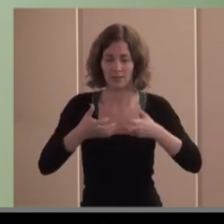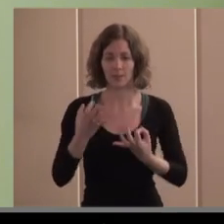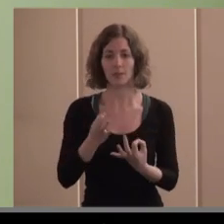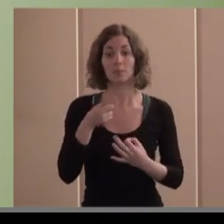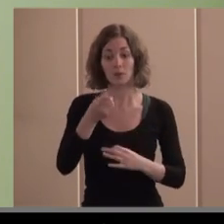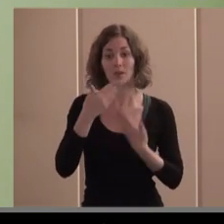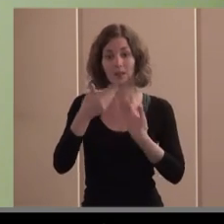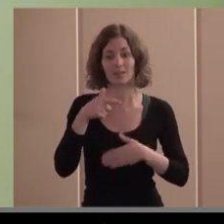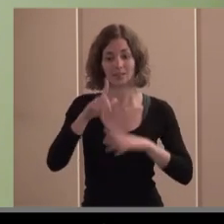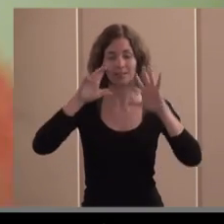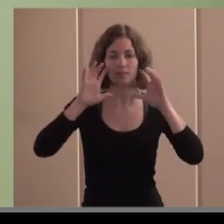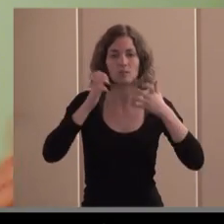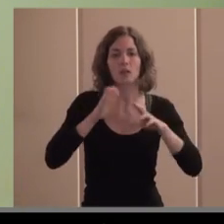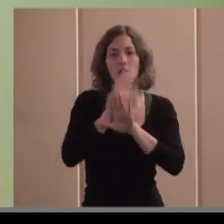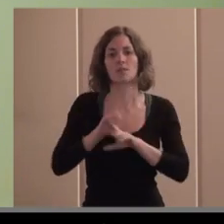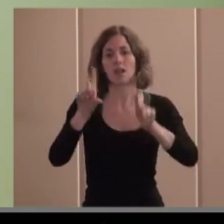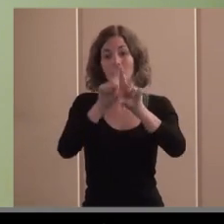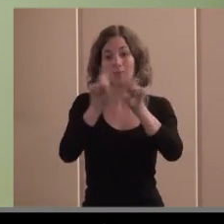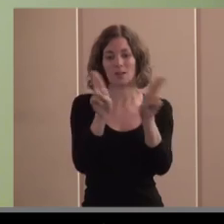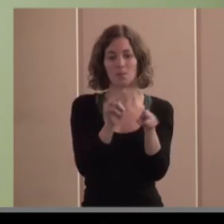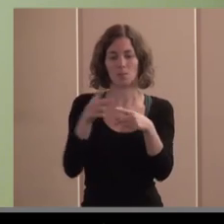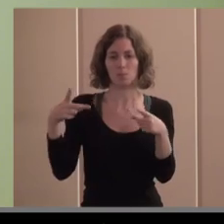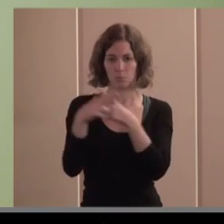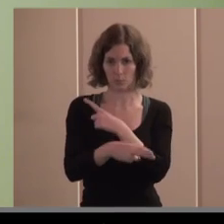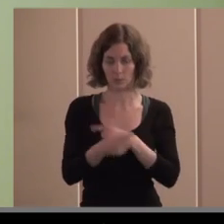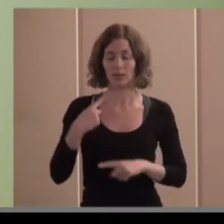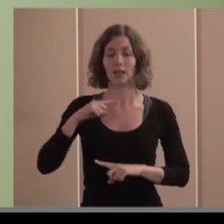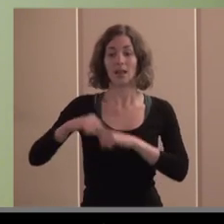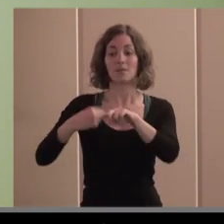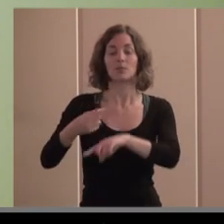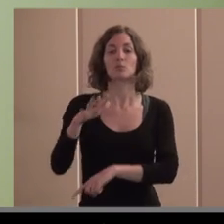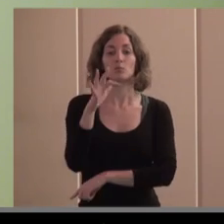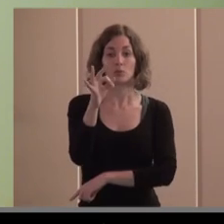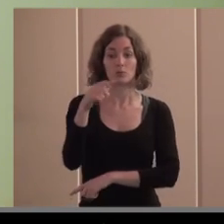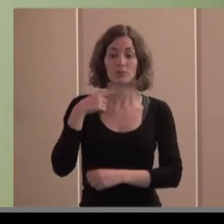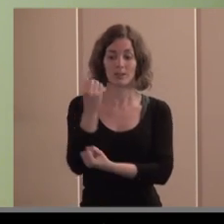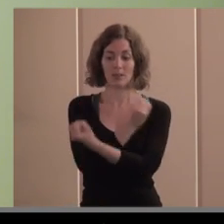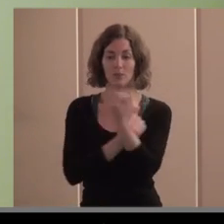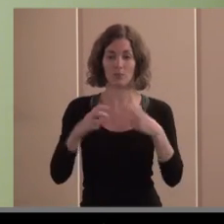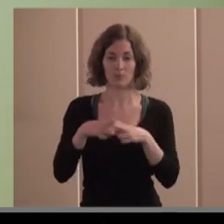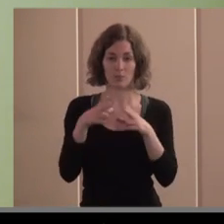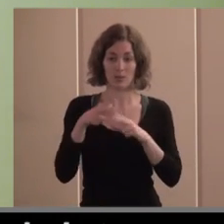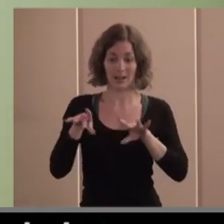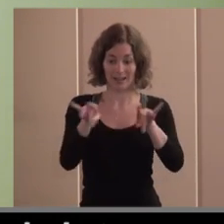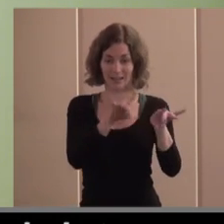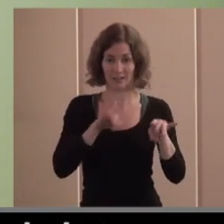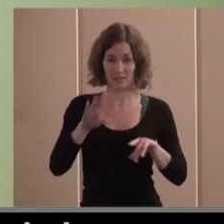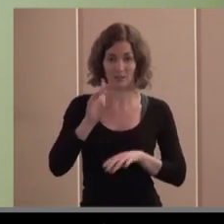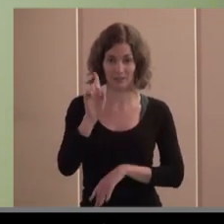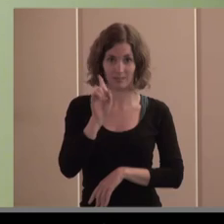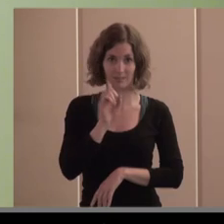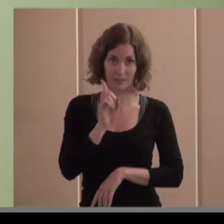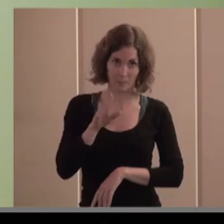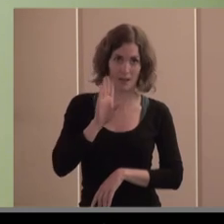cierres de empresa los efectos positivos de la economía social en el territorio que os comentaba también al inicio de la